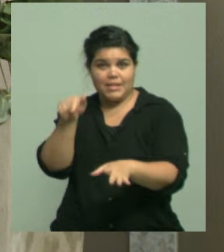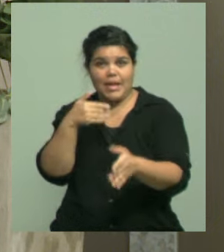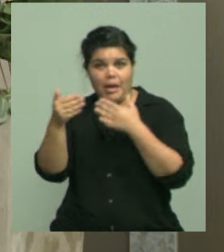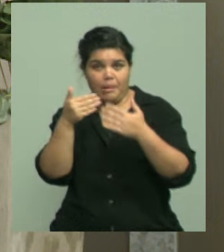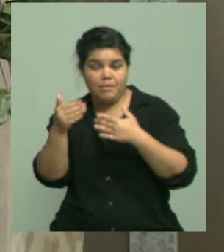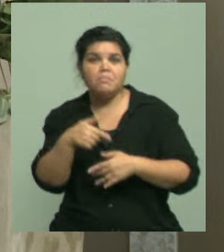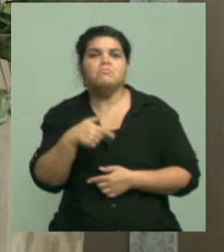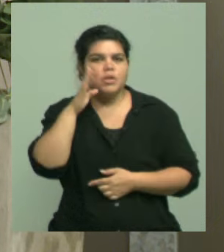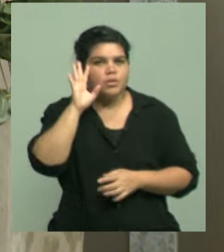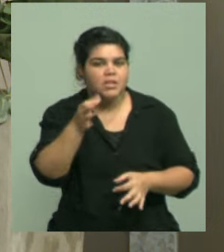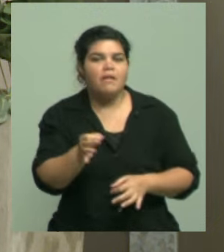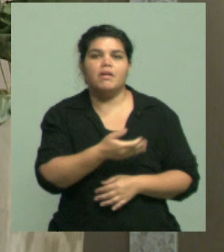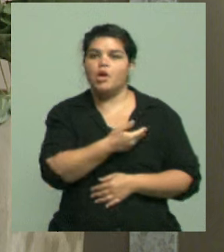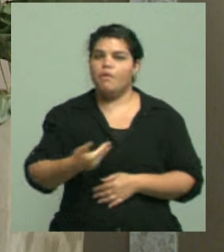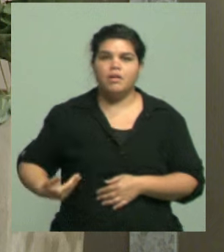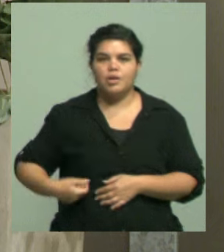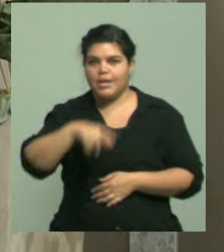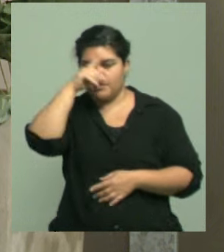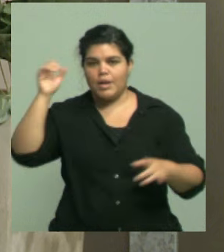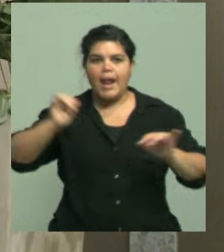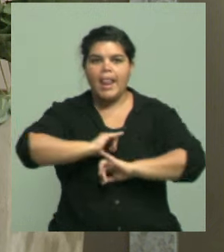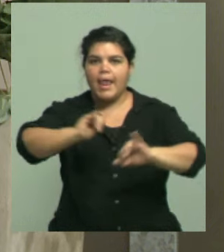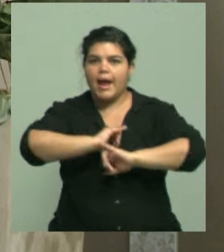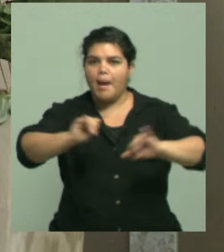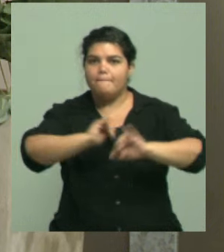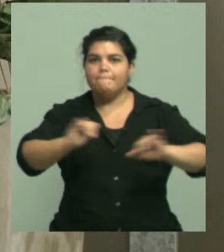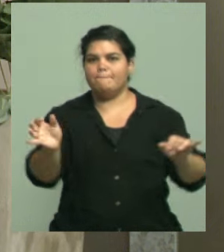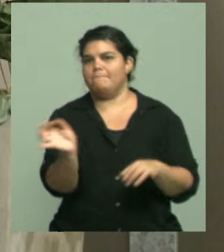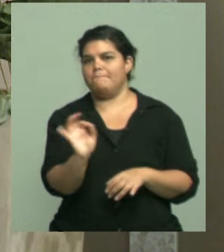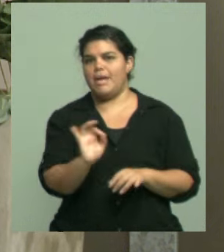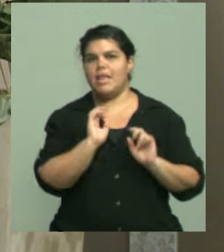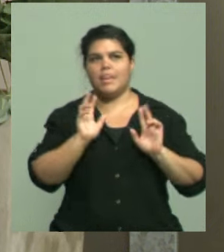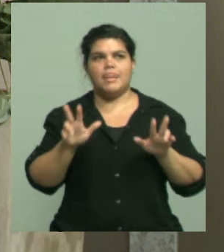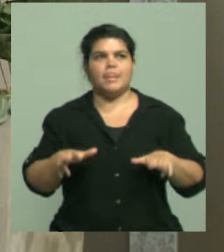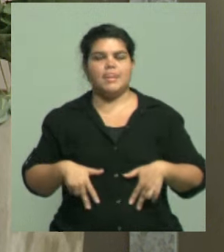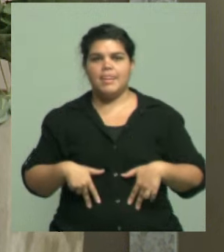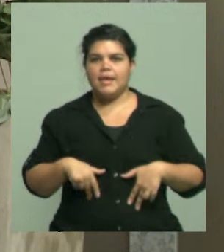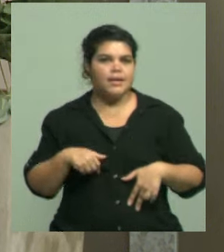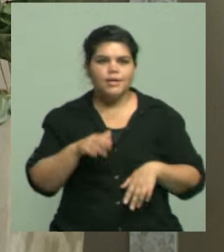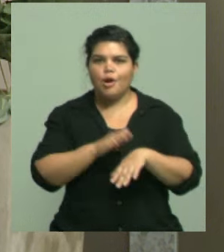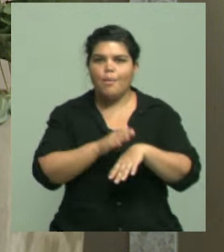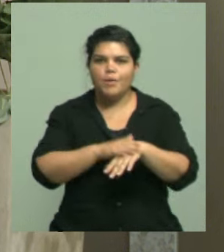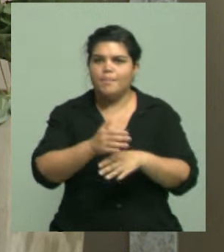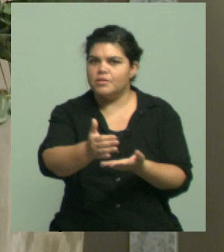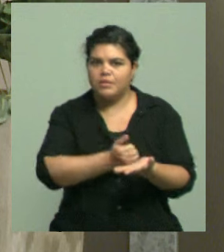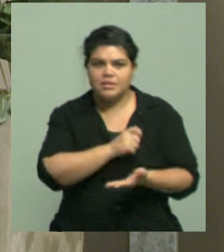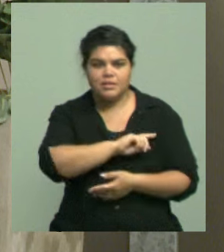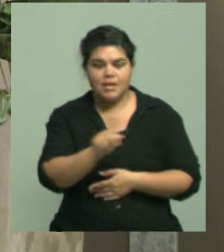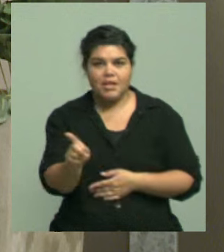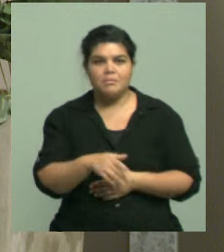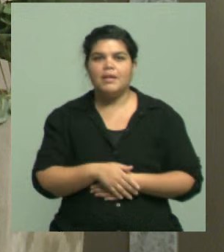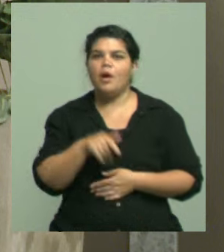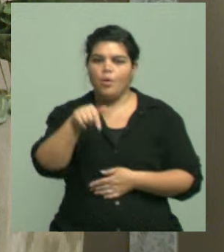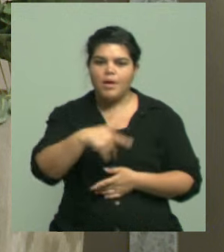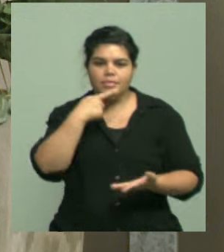campaña de parte de un gobierno nacional que se resiste a hablar del tema, a comprometerse y a entender que hay que tomar cartas en el